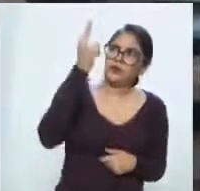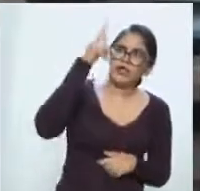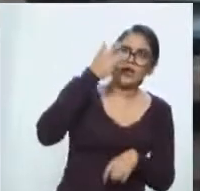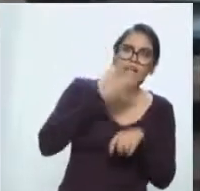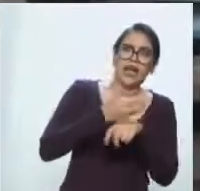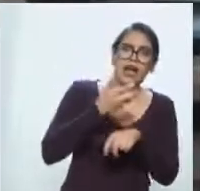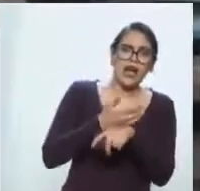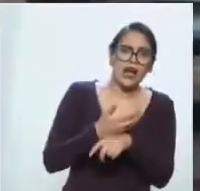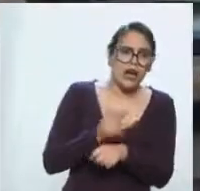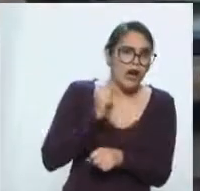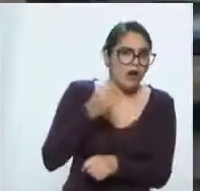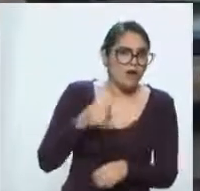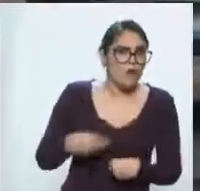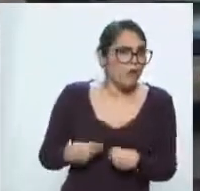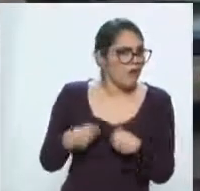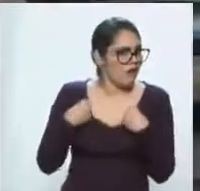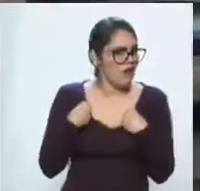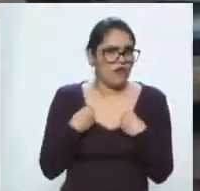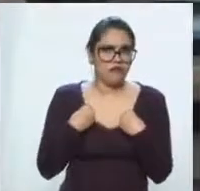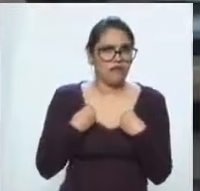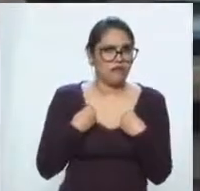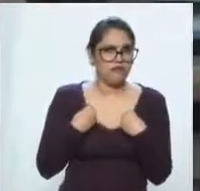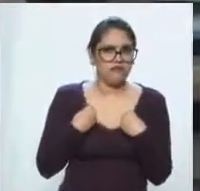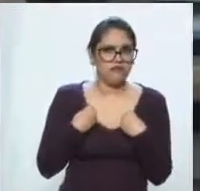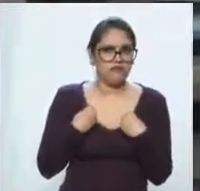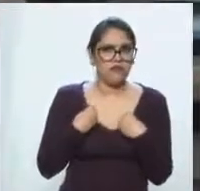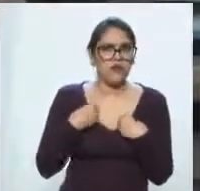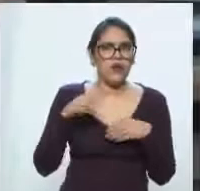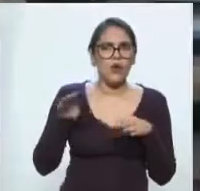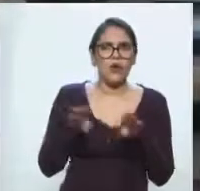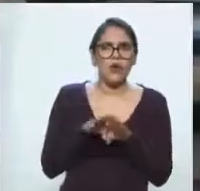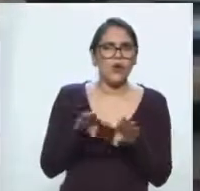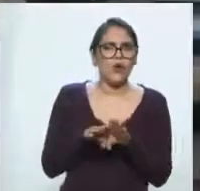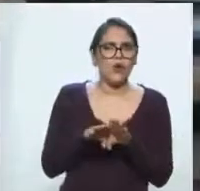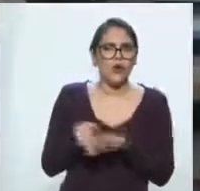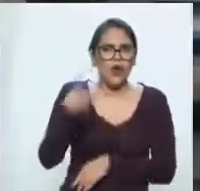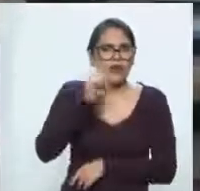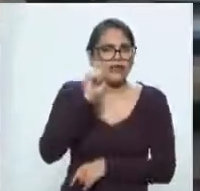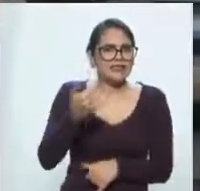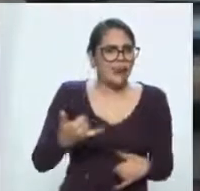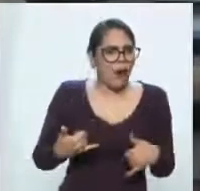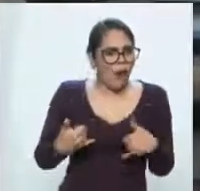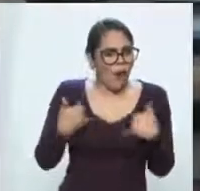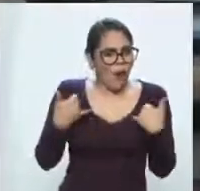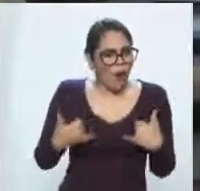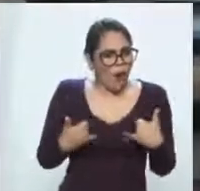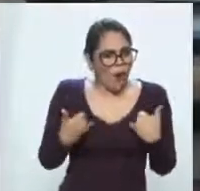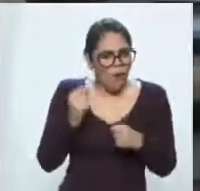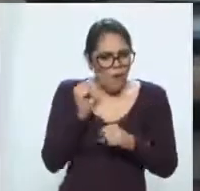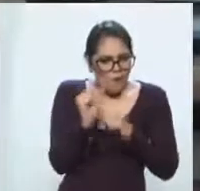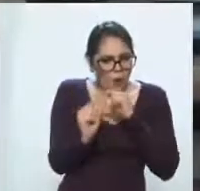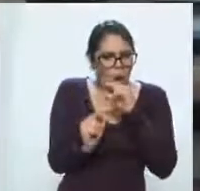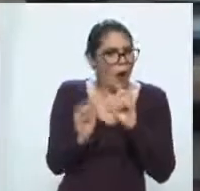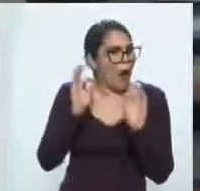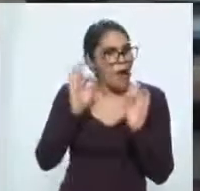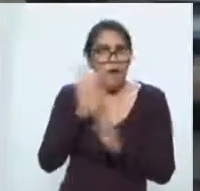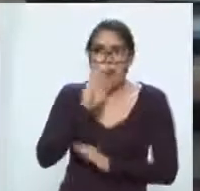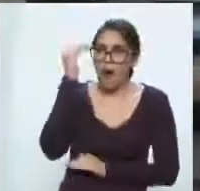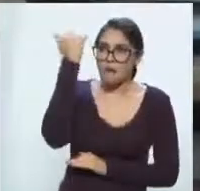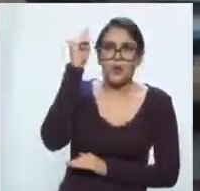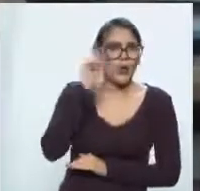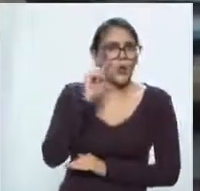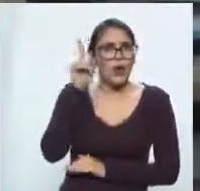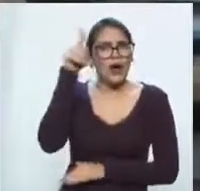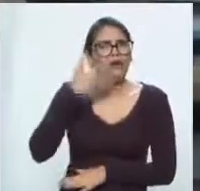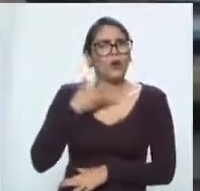si tú me permites el término, el término, perdón, una generación pujante, son jóvenes, son jóvenes que se están formando en las universidades